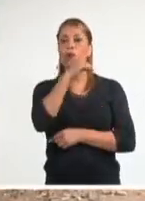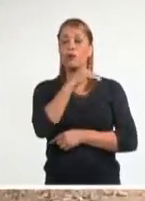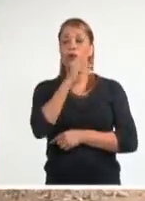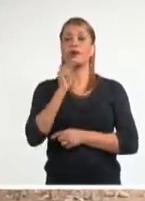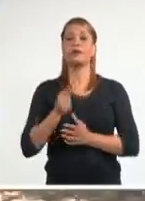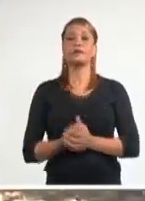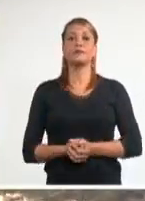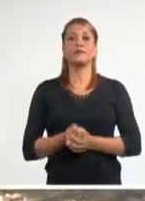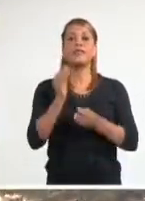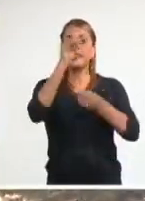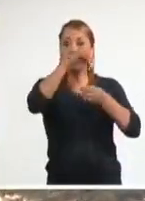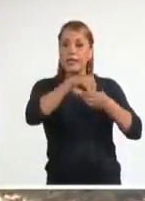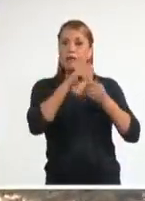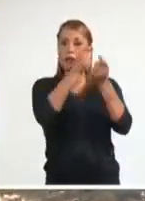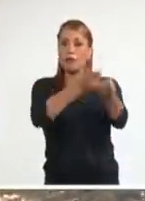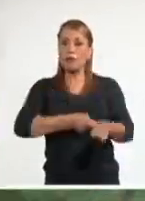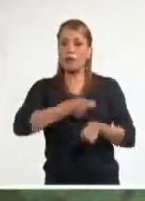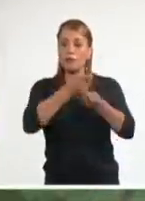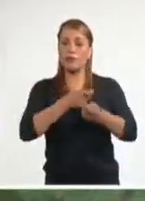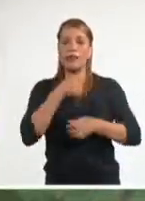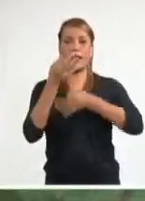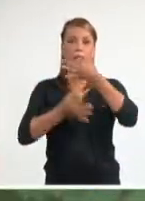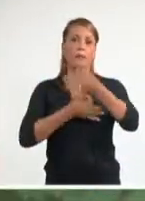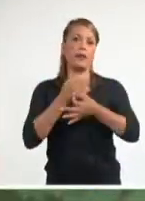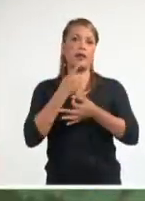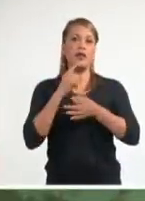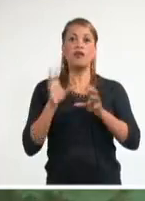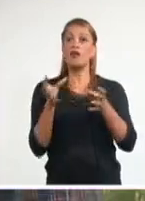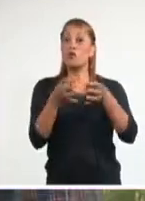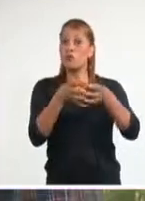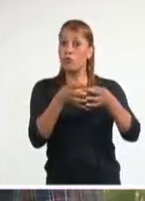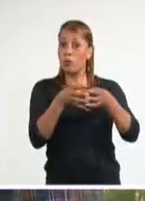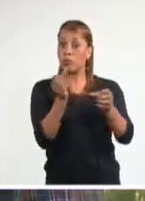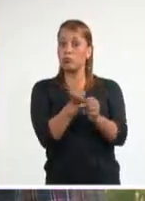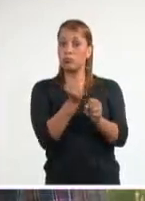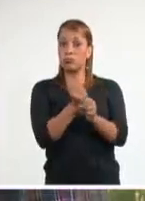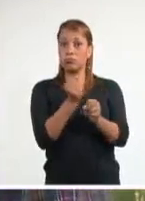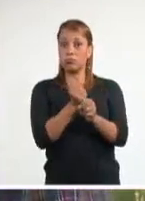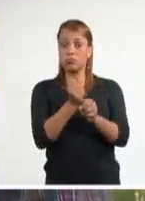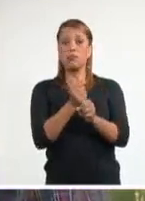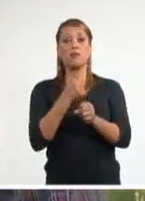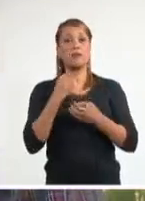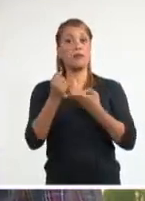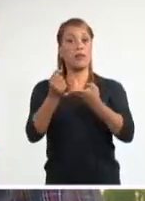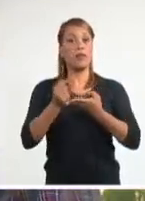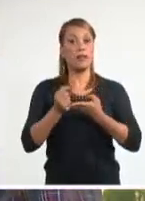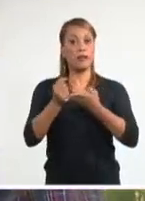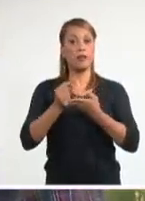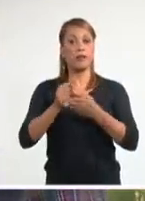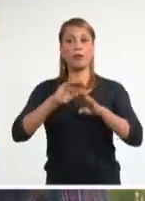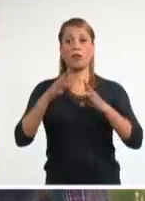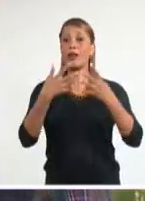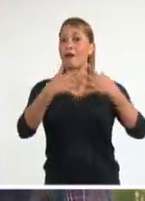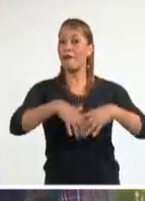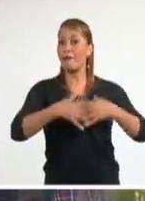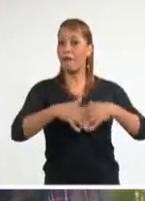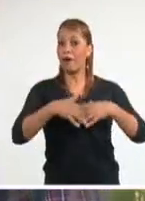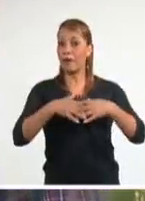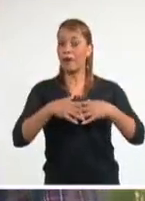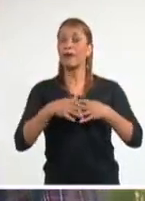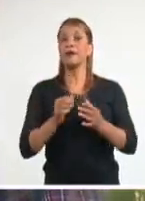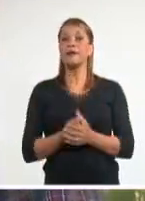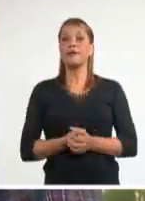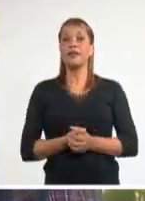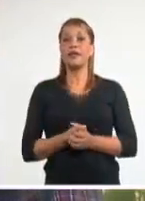Hoy aquí coincidiendo un equipo multidisciplinario de la fábrica de software,